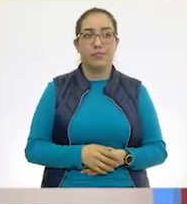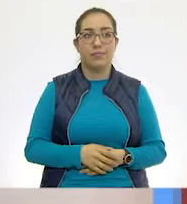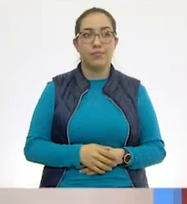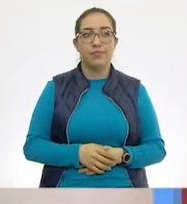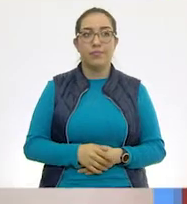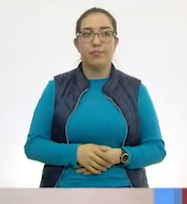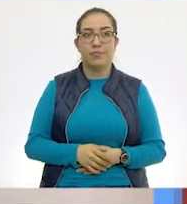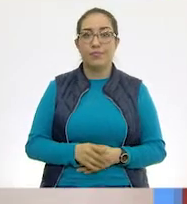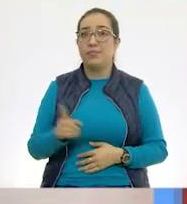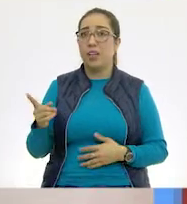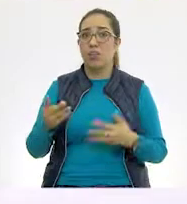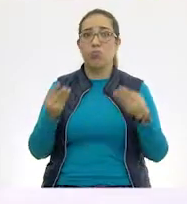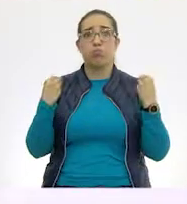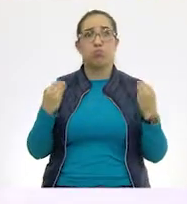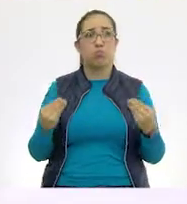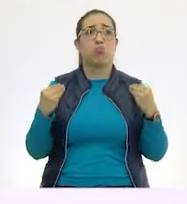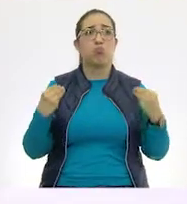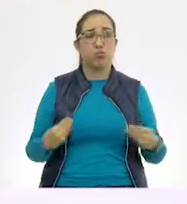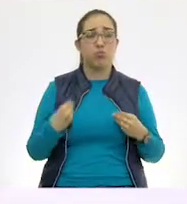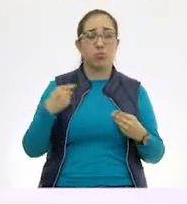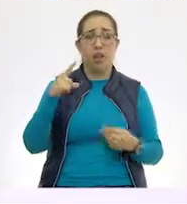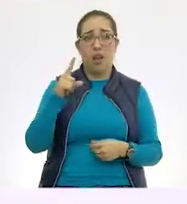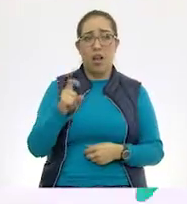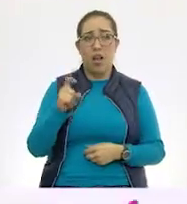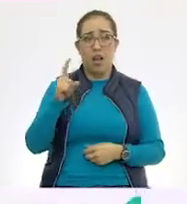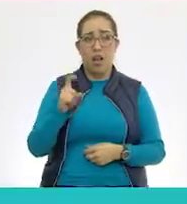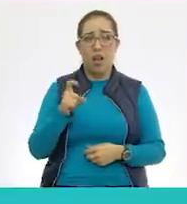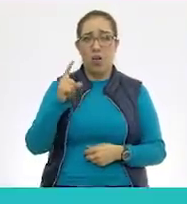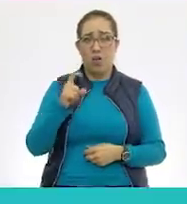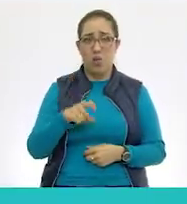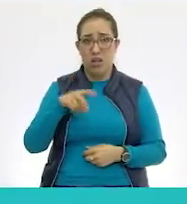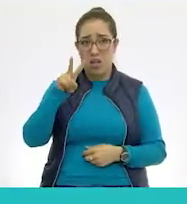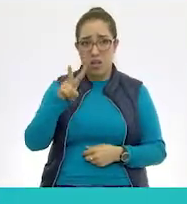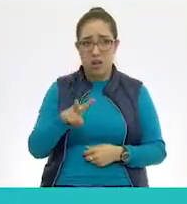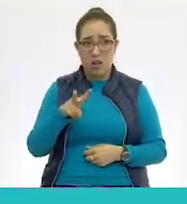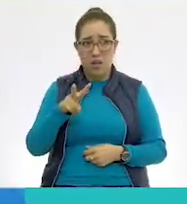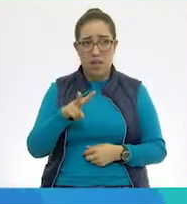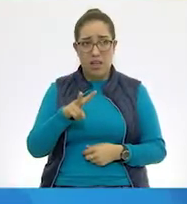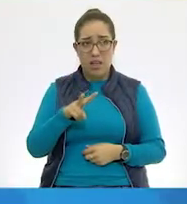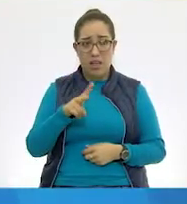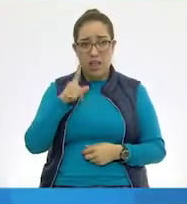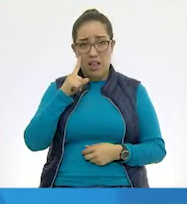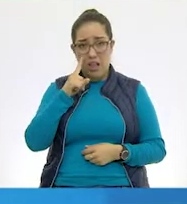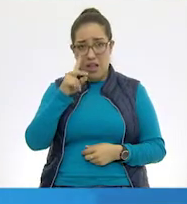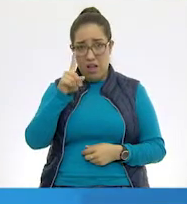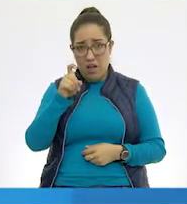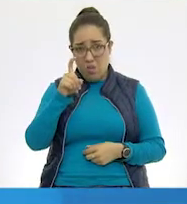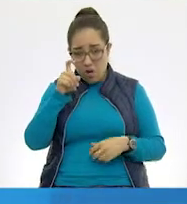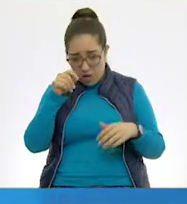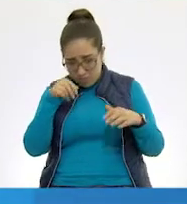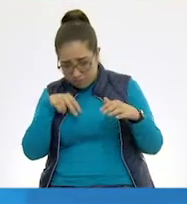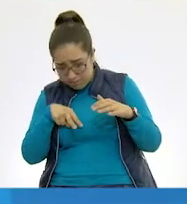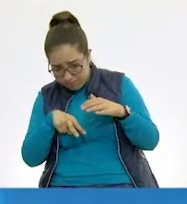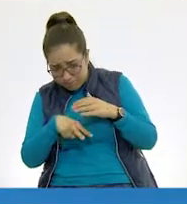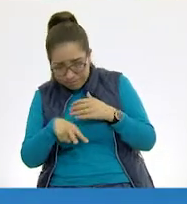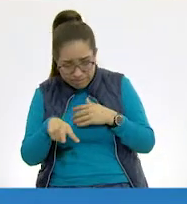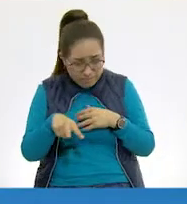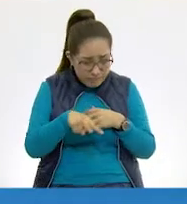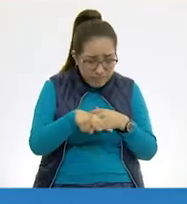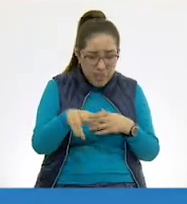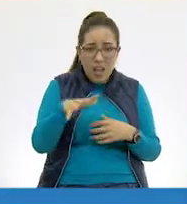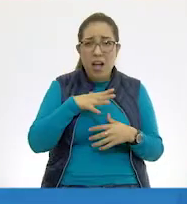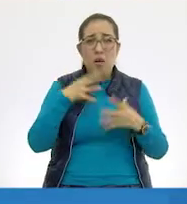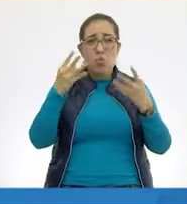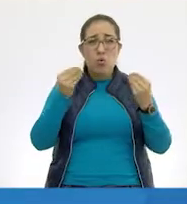aquí es muchísima agua. Ajá. De hecho, estamos viendo por debajo del agua. Exacto. Ay, hay muchos